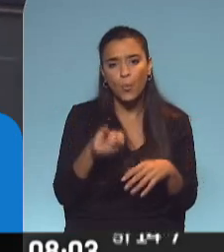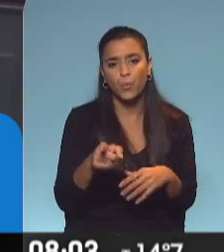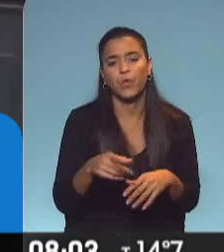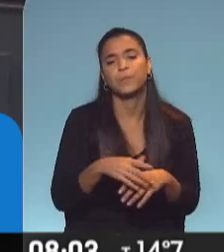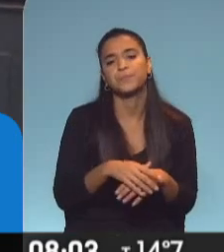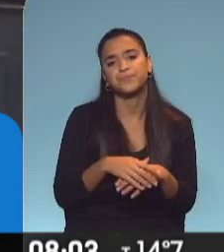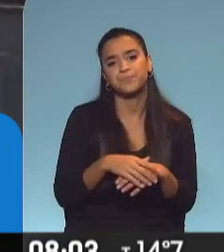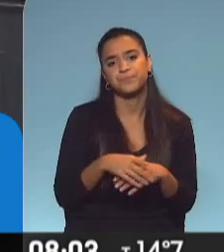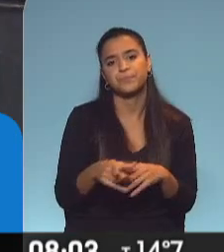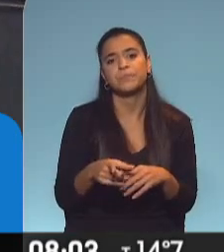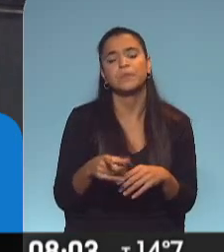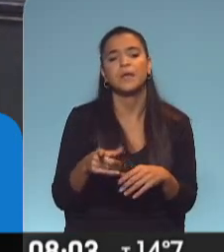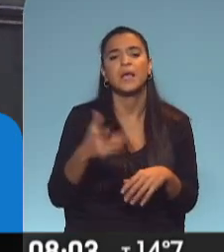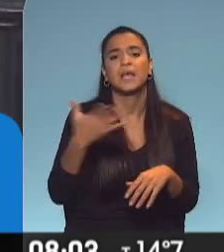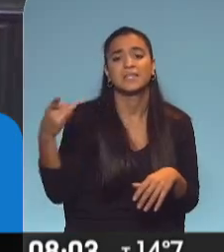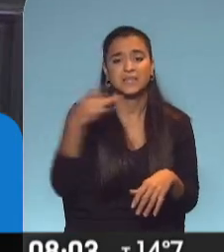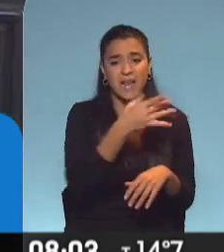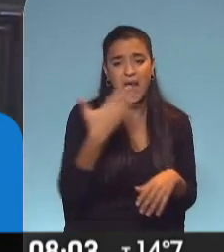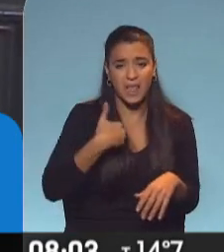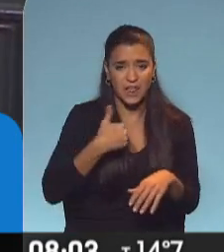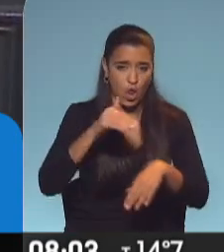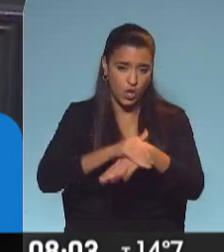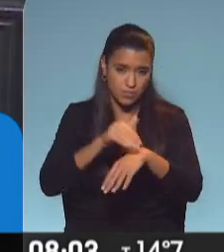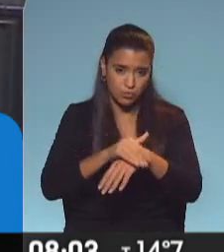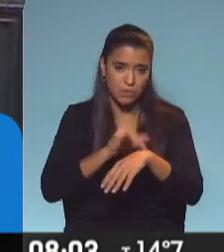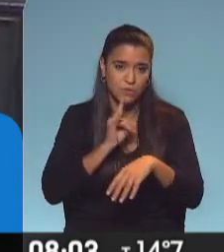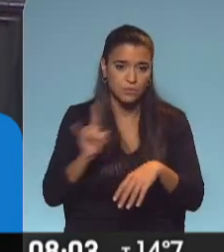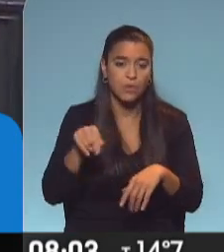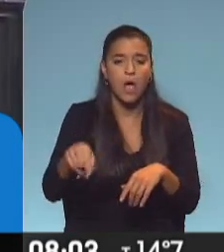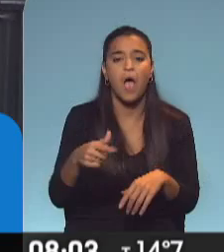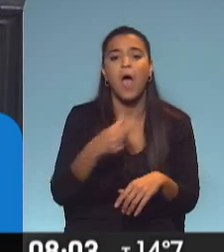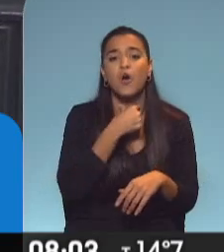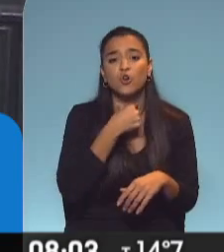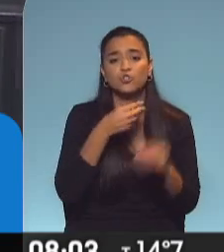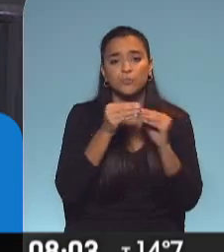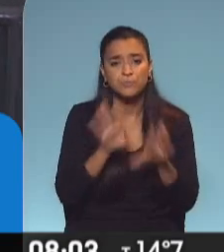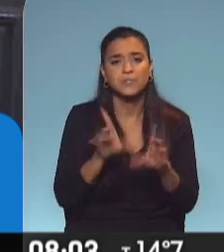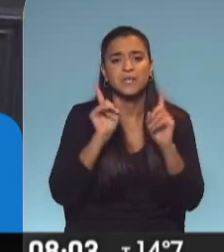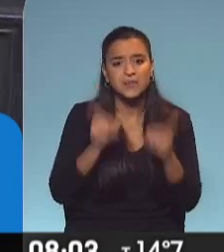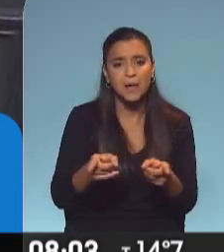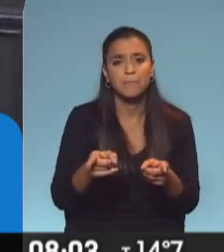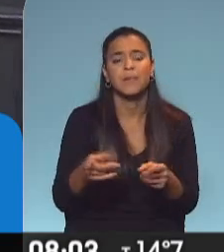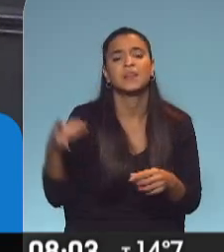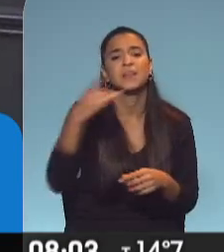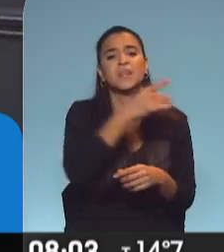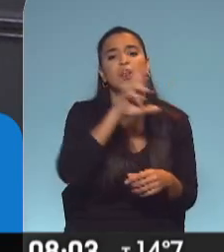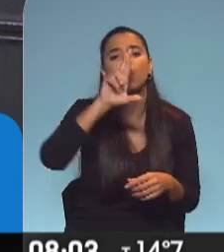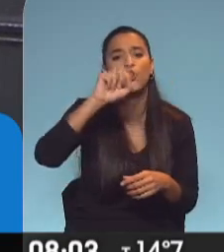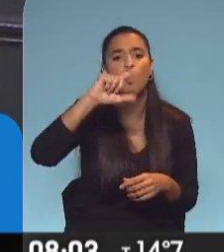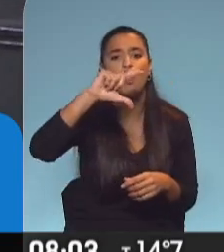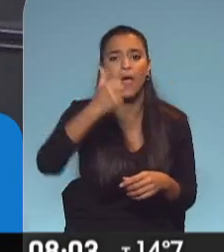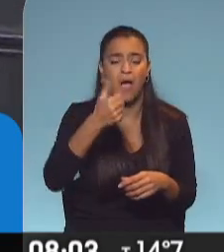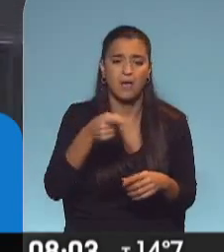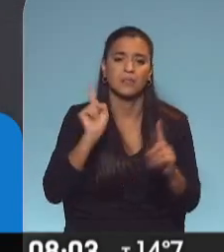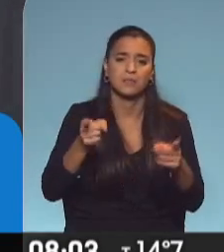llevado adelante por trenes argentinos y seguramente a partir de agosto ya se va a implementar también en el Tren Roca, que llega